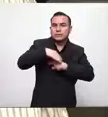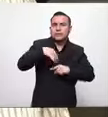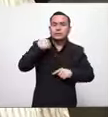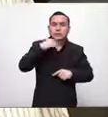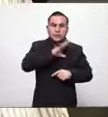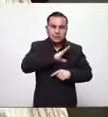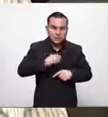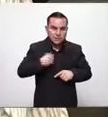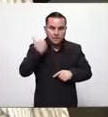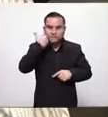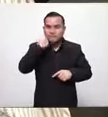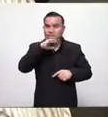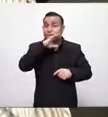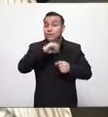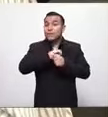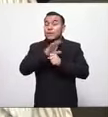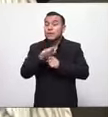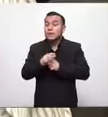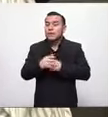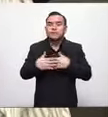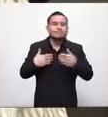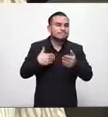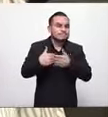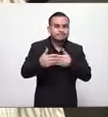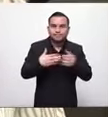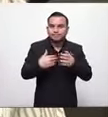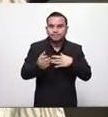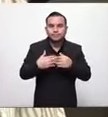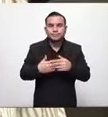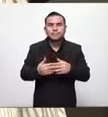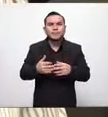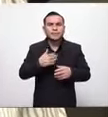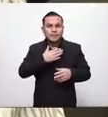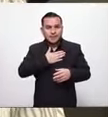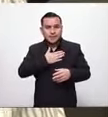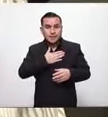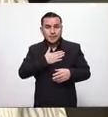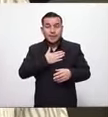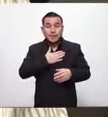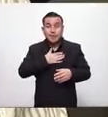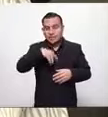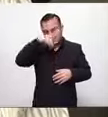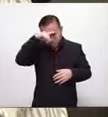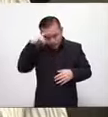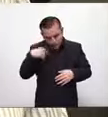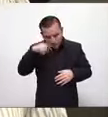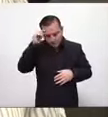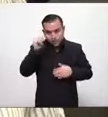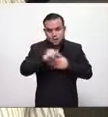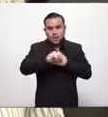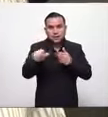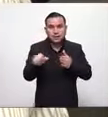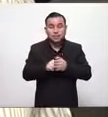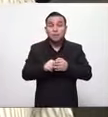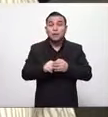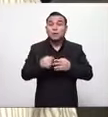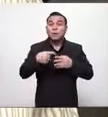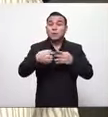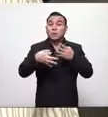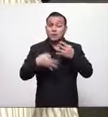y creo que independientemente de que tengamos la legislación y el marco jurídico adecuado